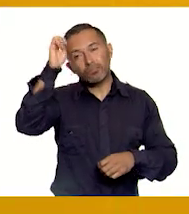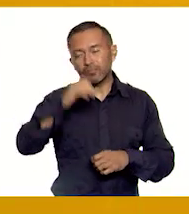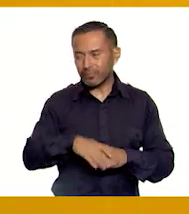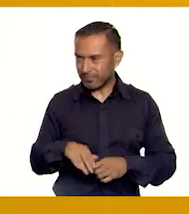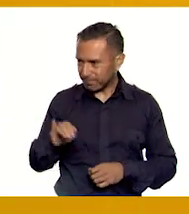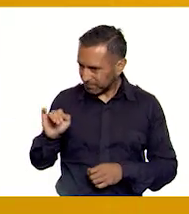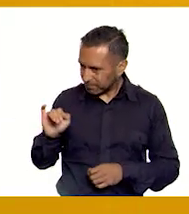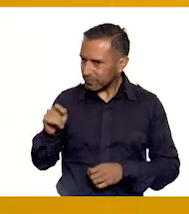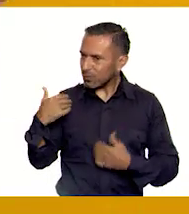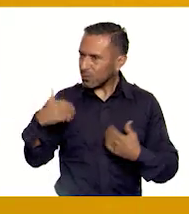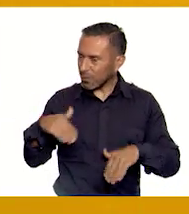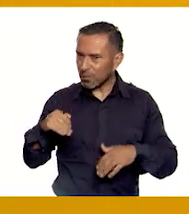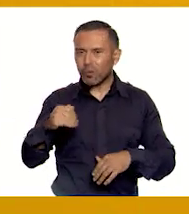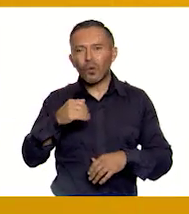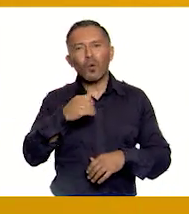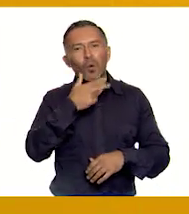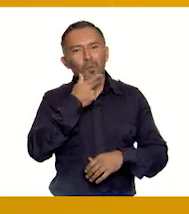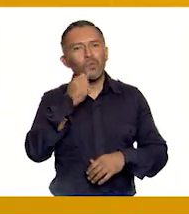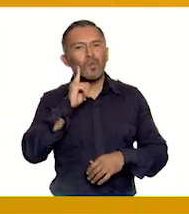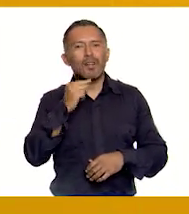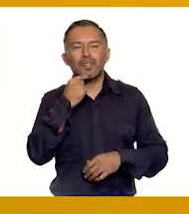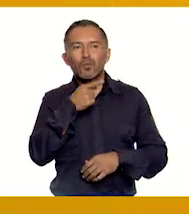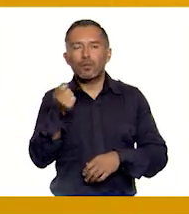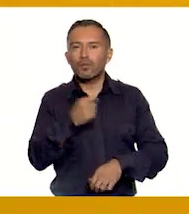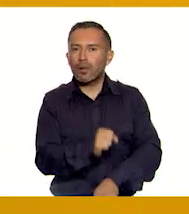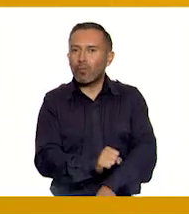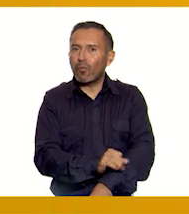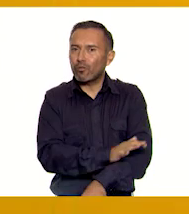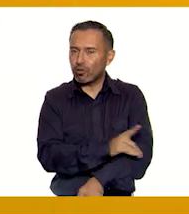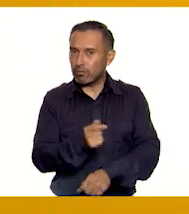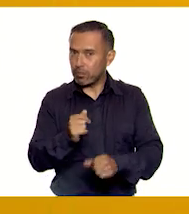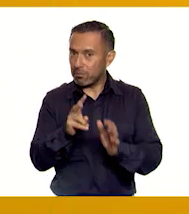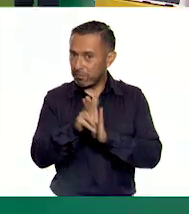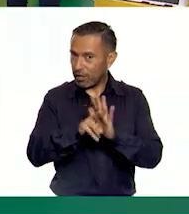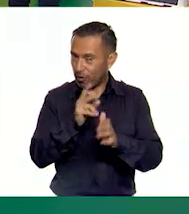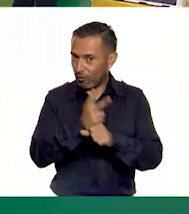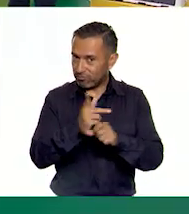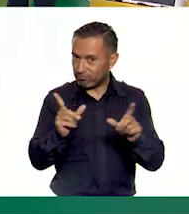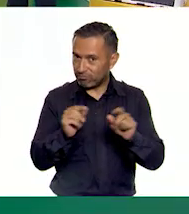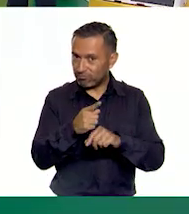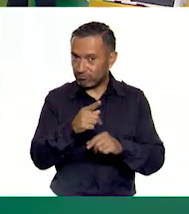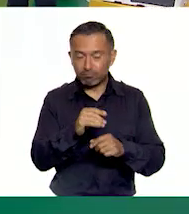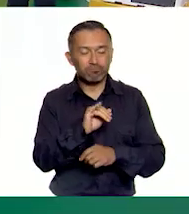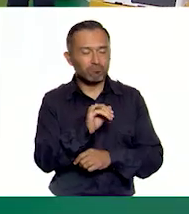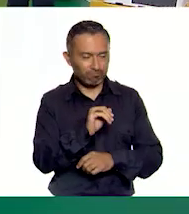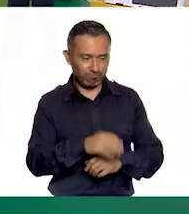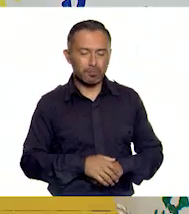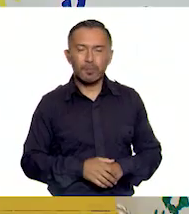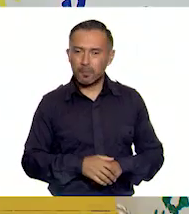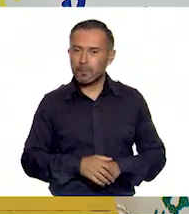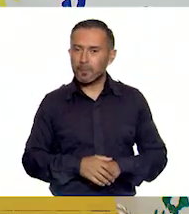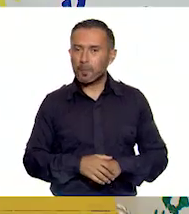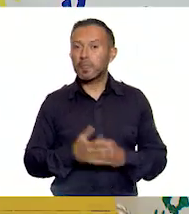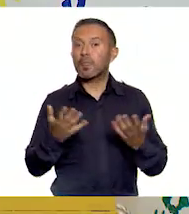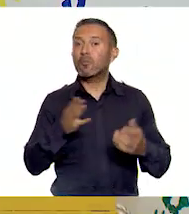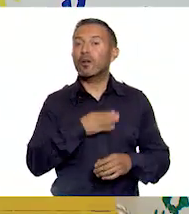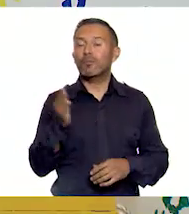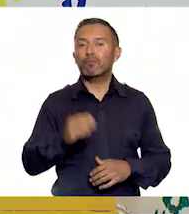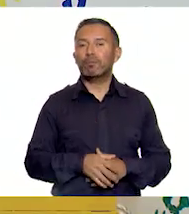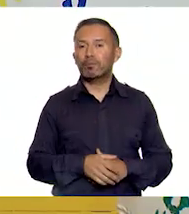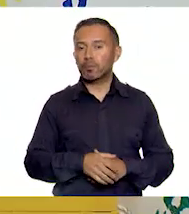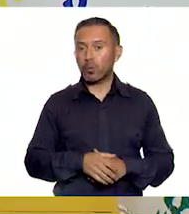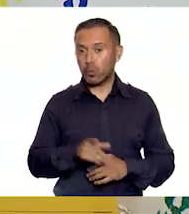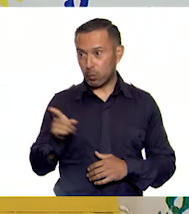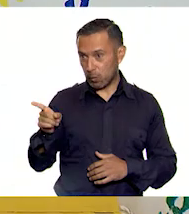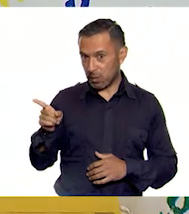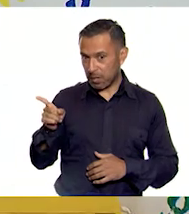pasan a las niñas y los niños y que nos han compartido en esta cápsula. Ya lo creo. Y bueno, no sé si